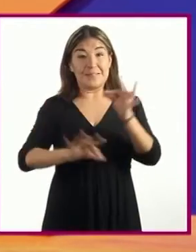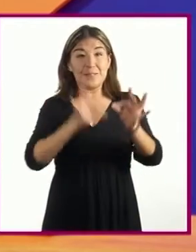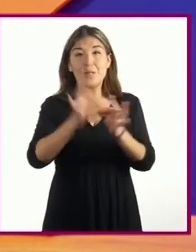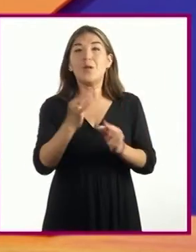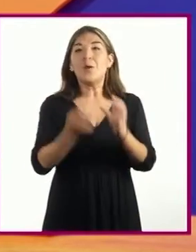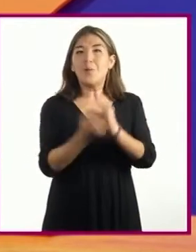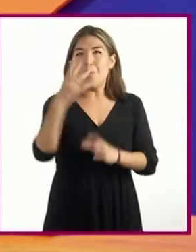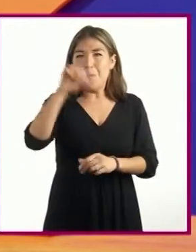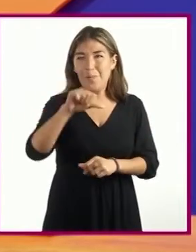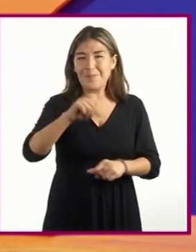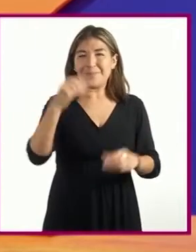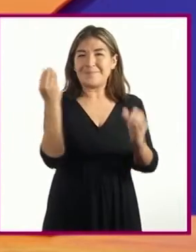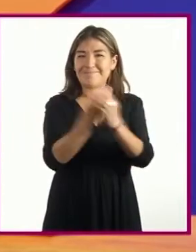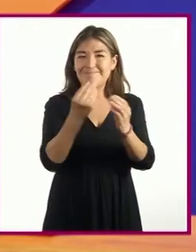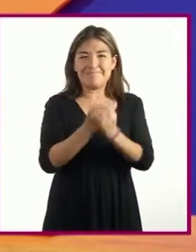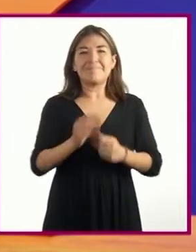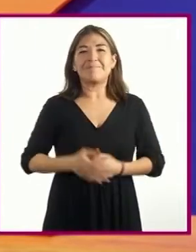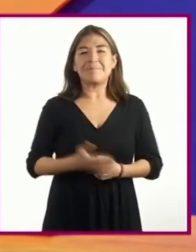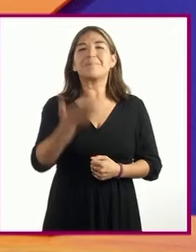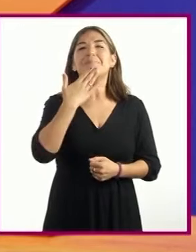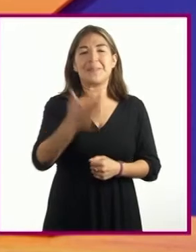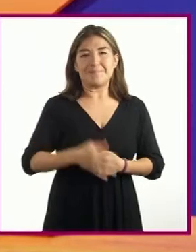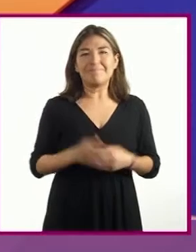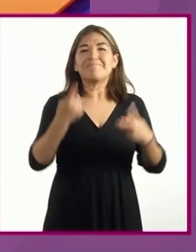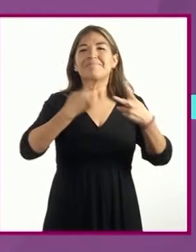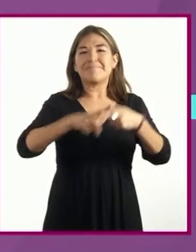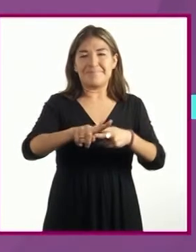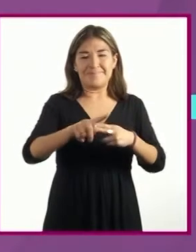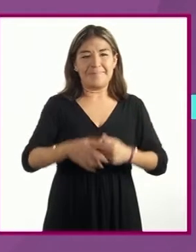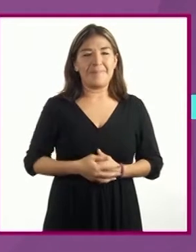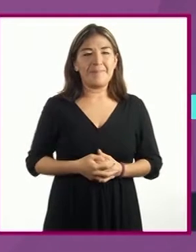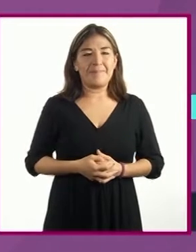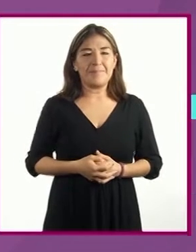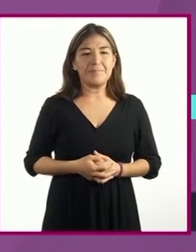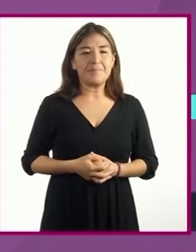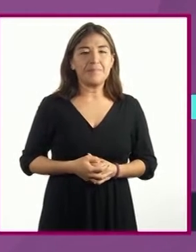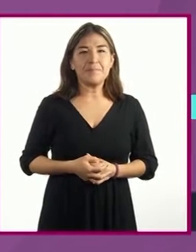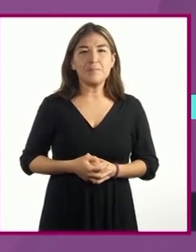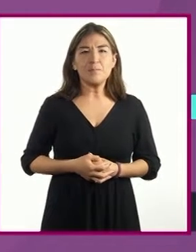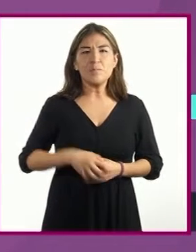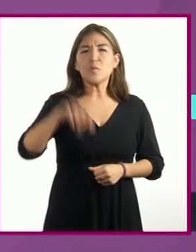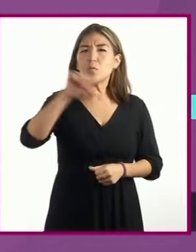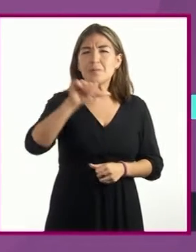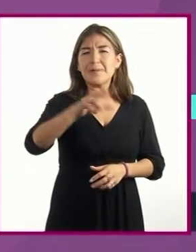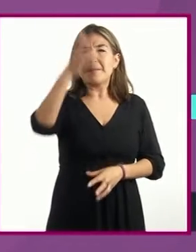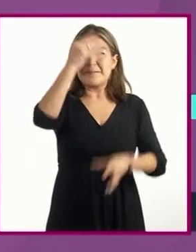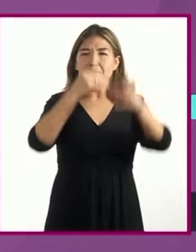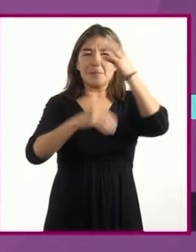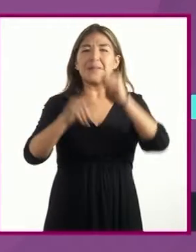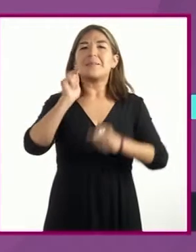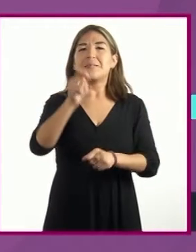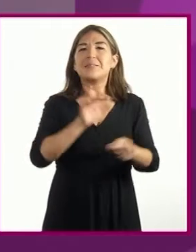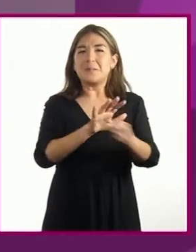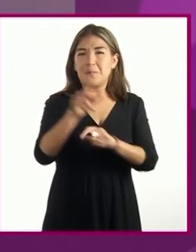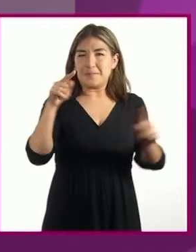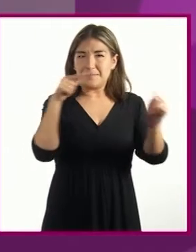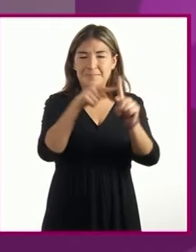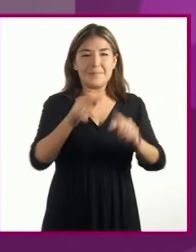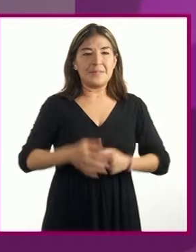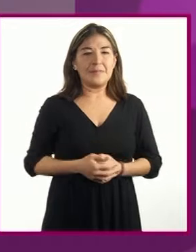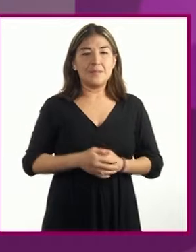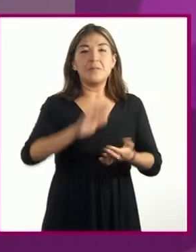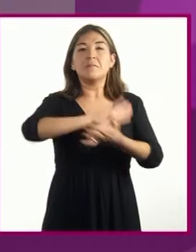nueva sesión? ¡Muy bien! ¡Iniciemos! Durante la sesión, abordaremos el aprendizaje esperado